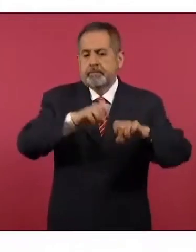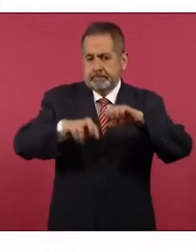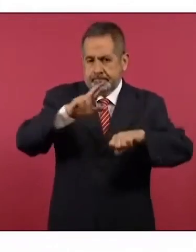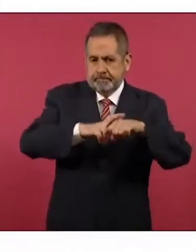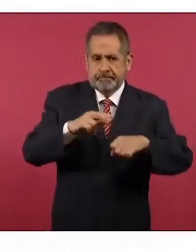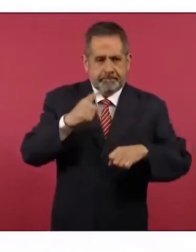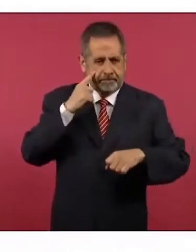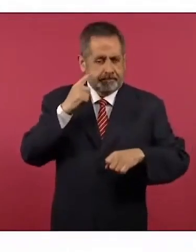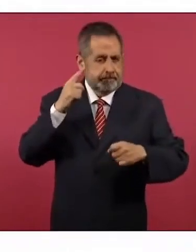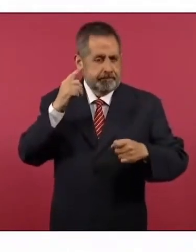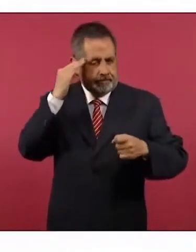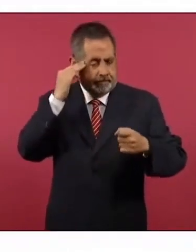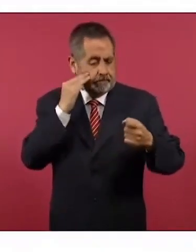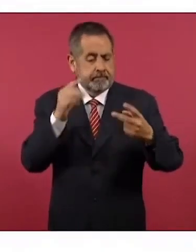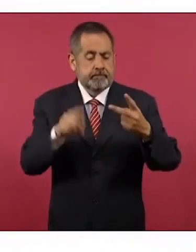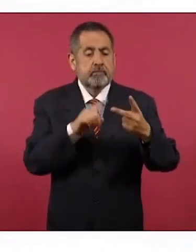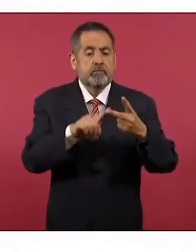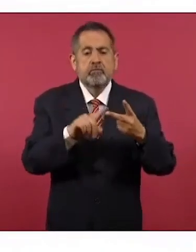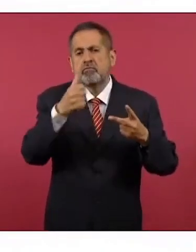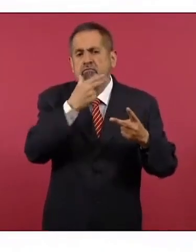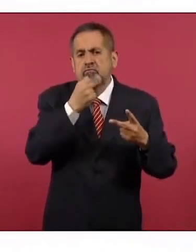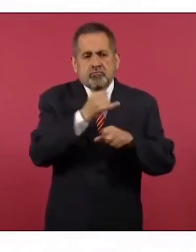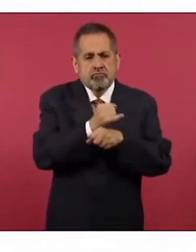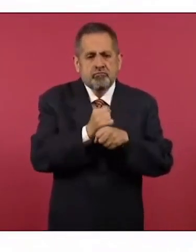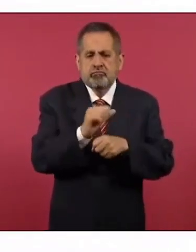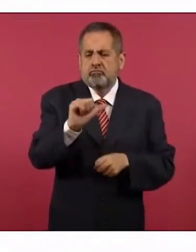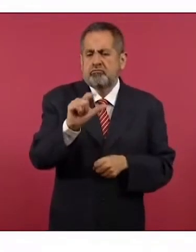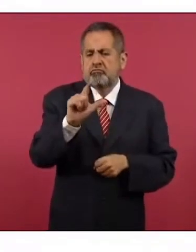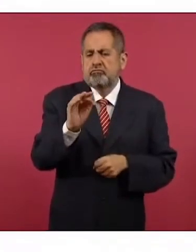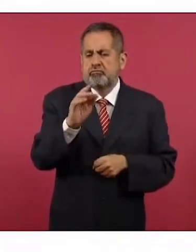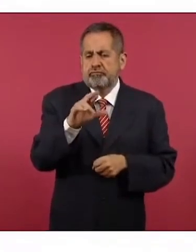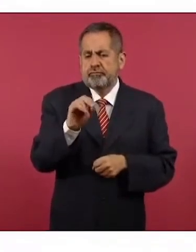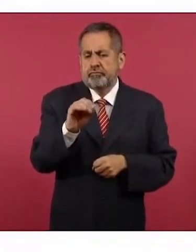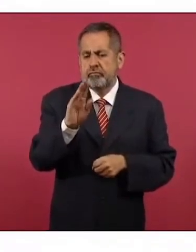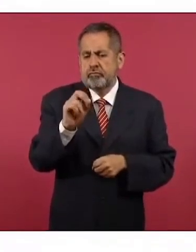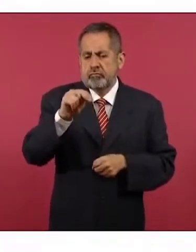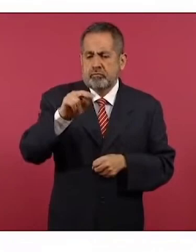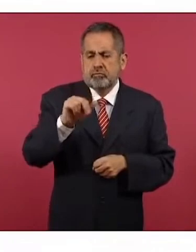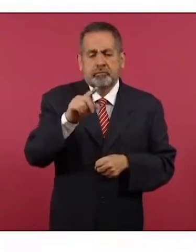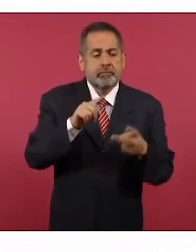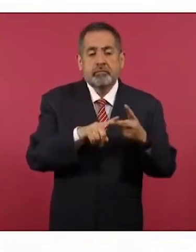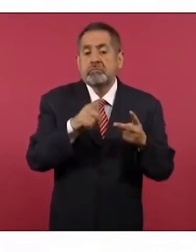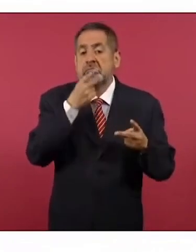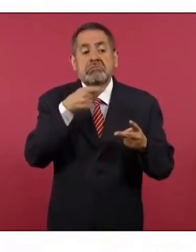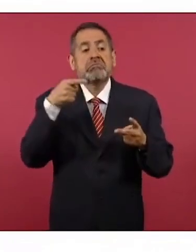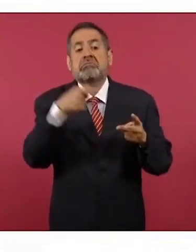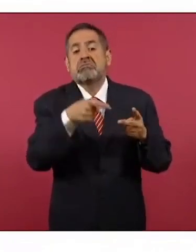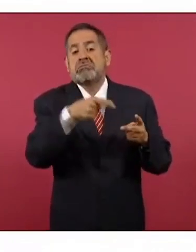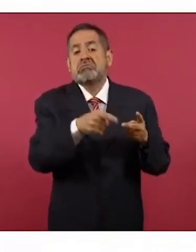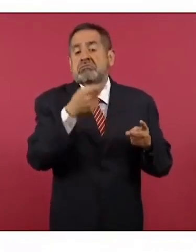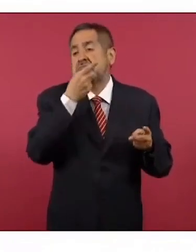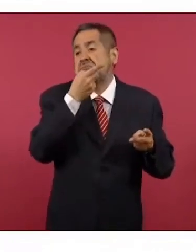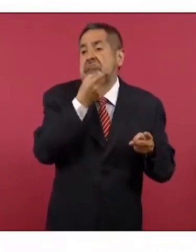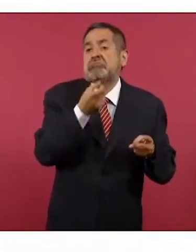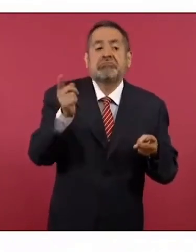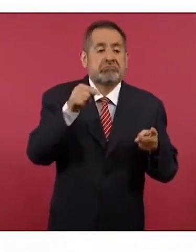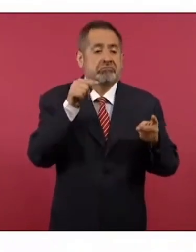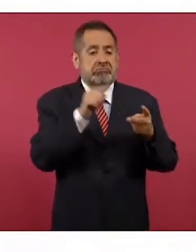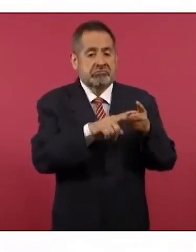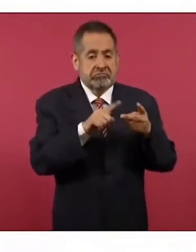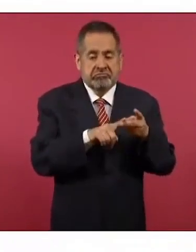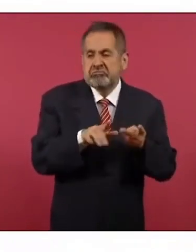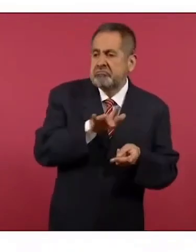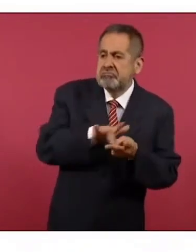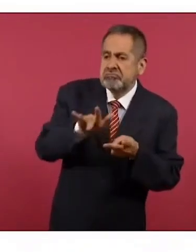habíamos mencionado, un investigador, Alfredo Bonano, a quien acusaron de promover actos o